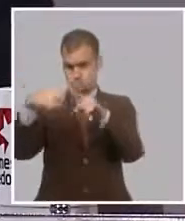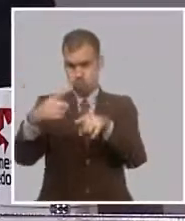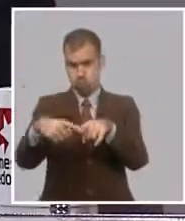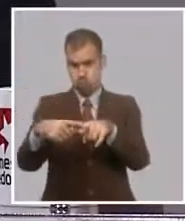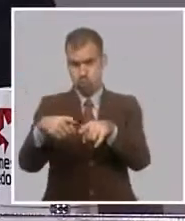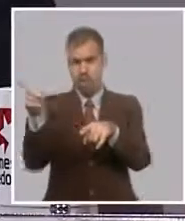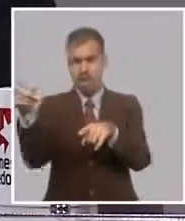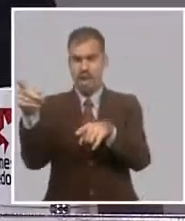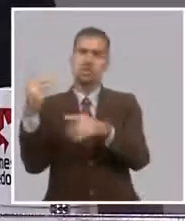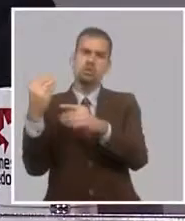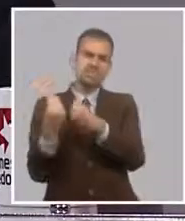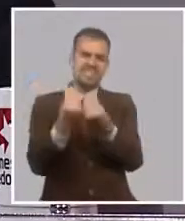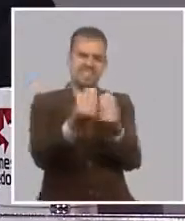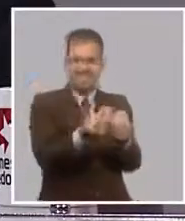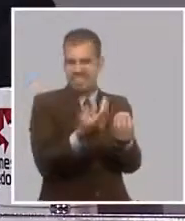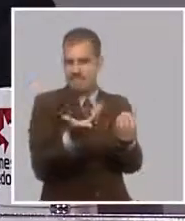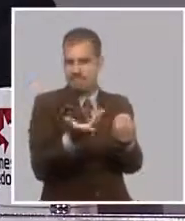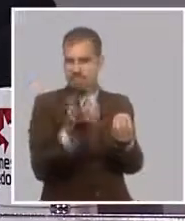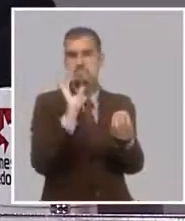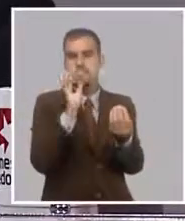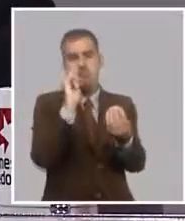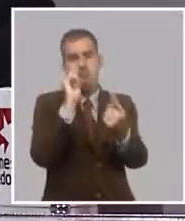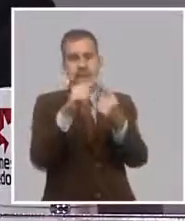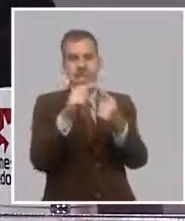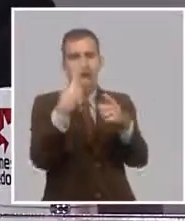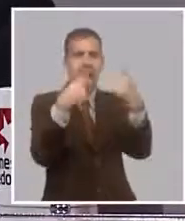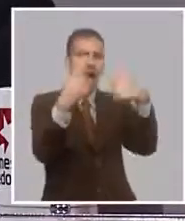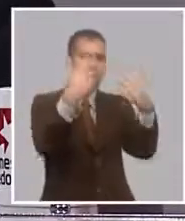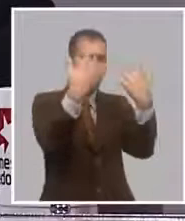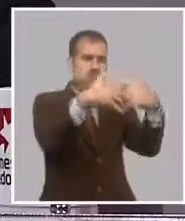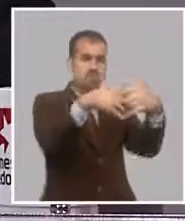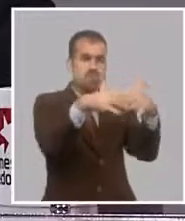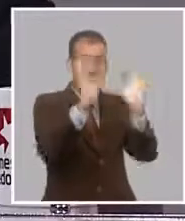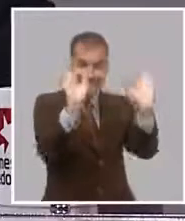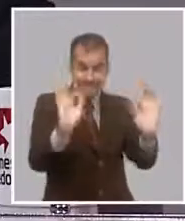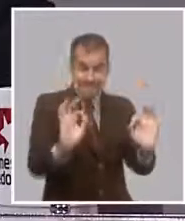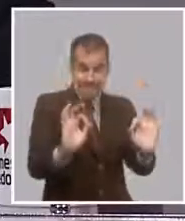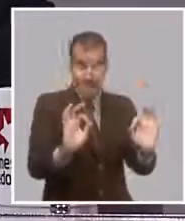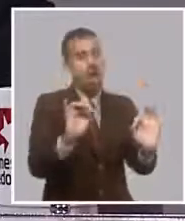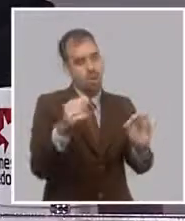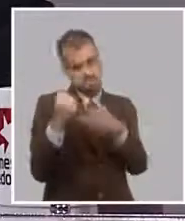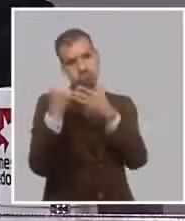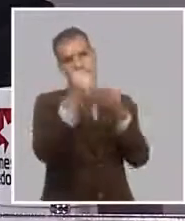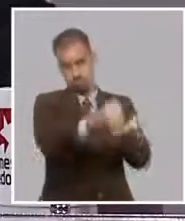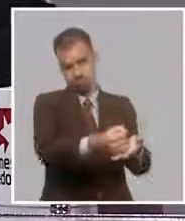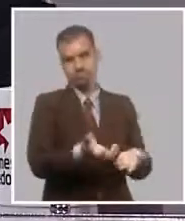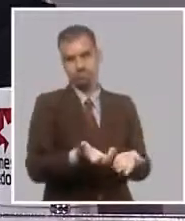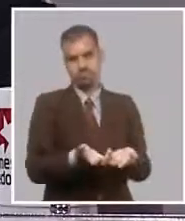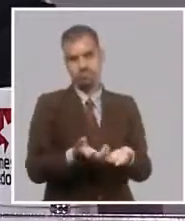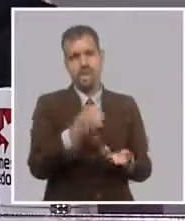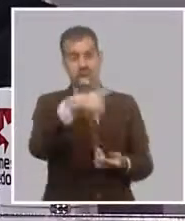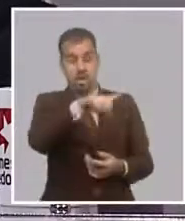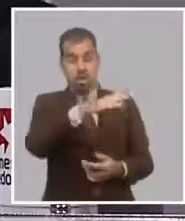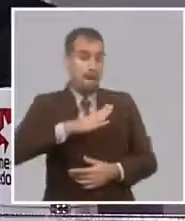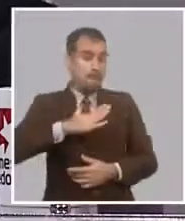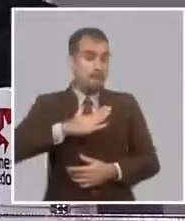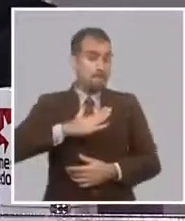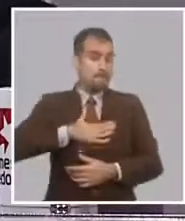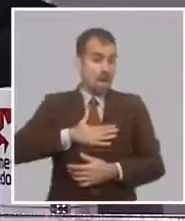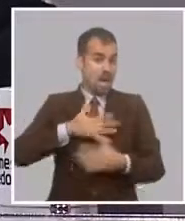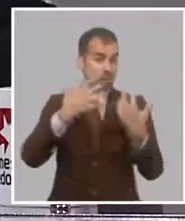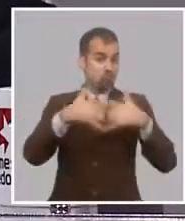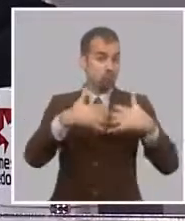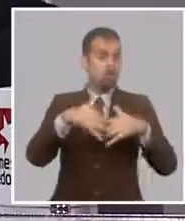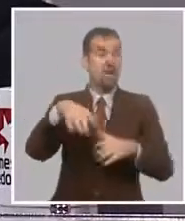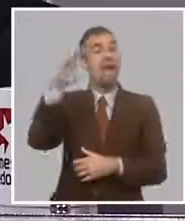destina con fines específicos a producciones específicas. Entonces, como son recursos estatales, o sea, que no partan de los pasivos que